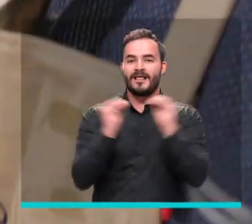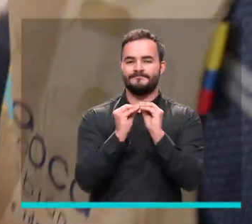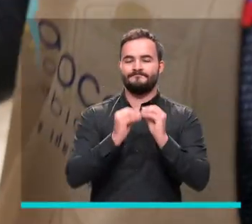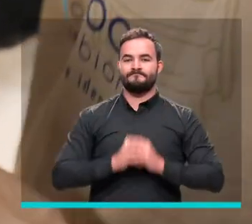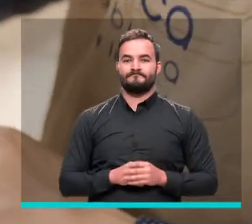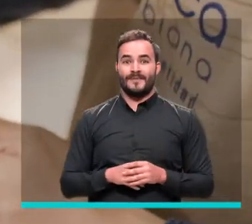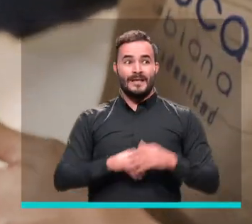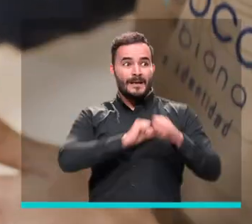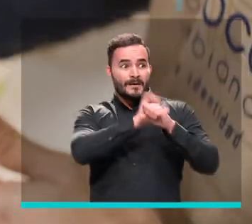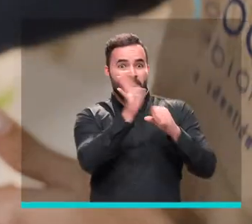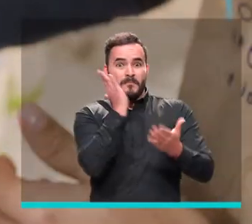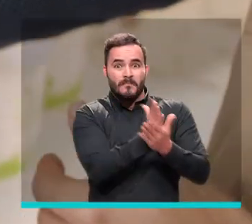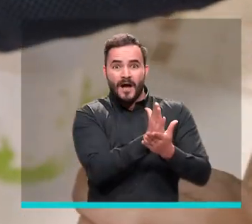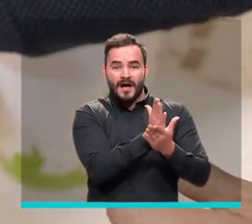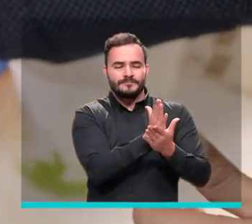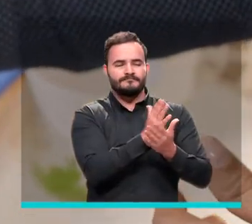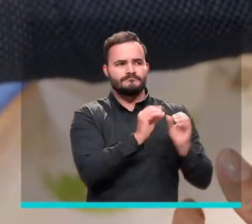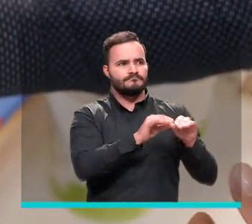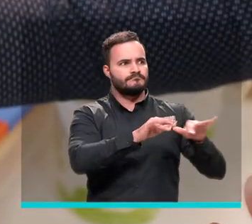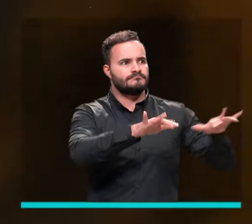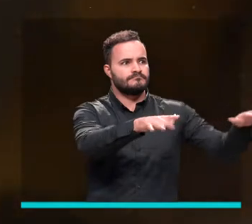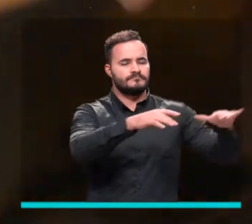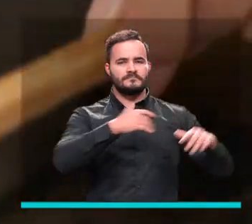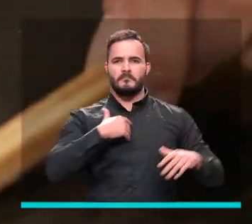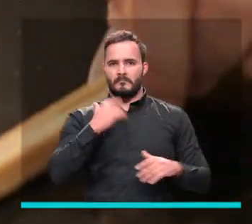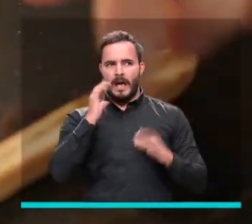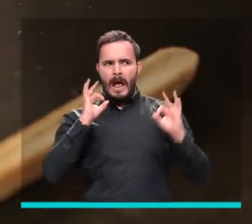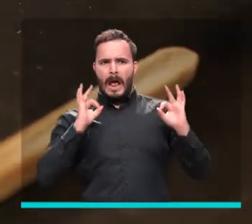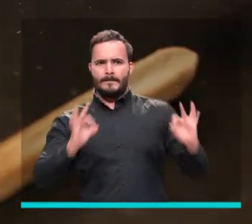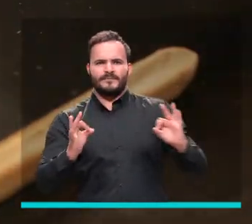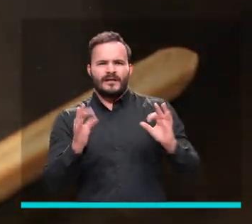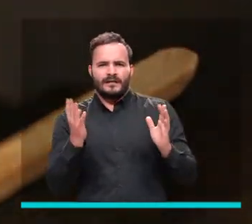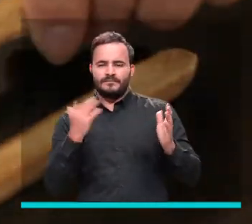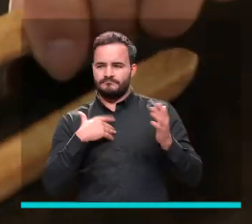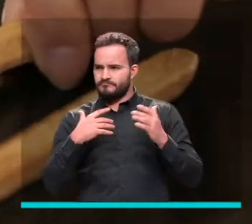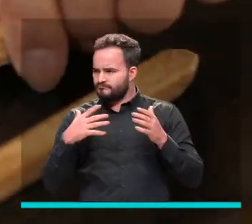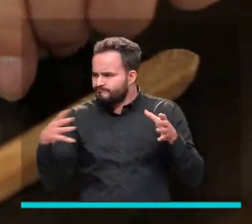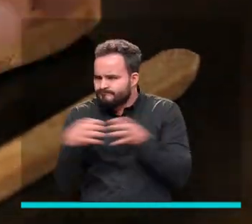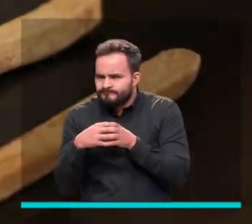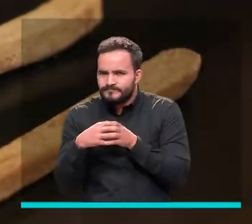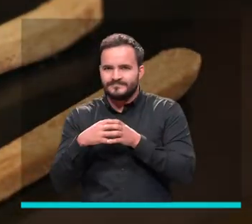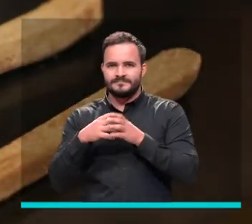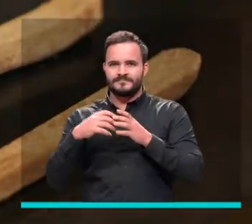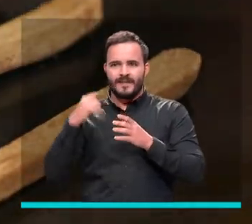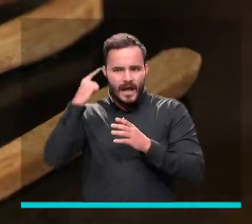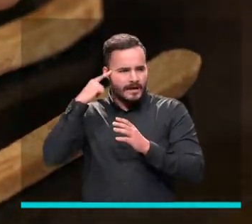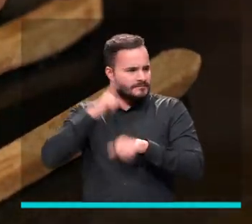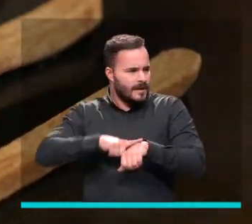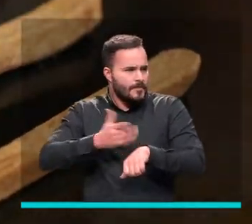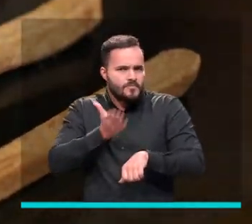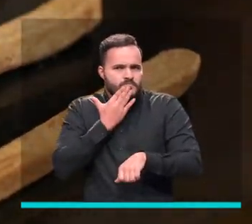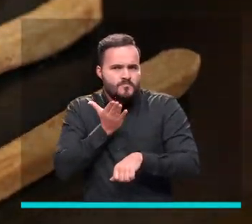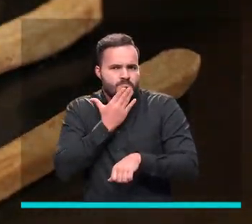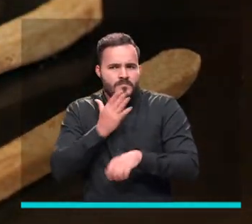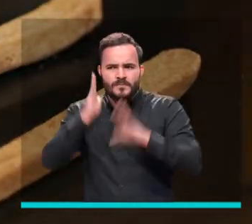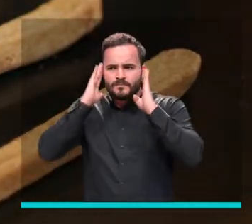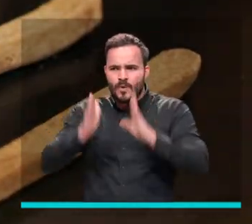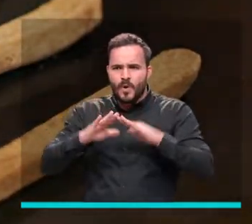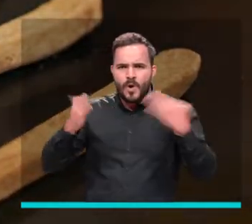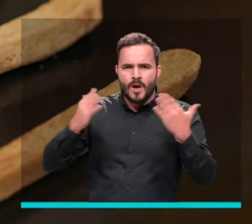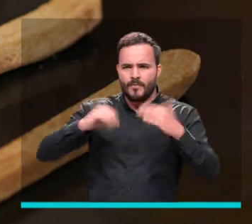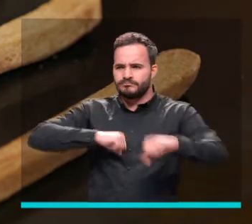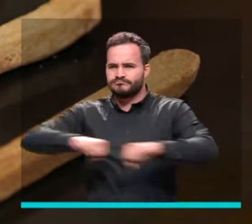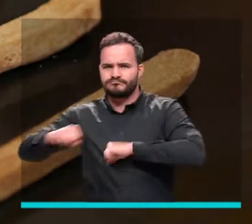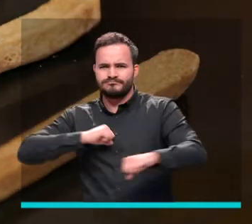pienso que nos favoreció bastante. Nos ayudó a fortalecernos, ayudó a que pudiéramos tener mayor tiempo,